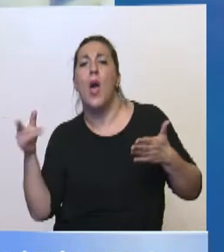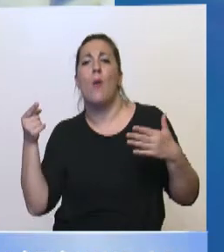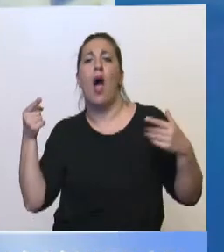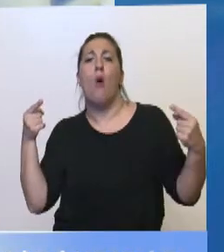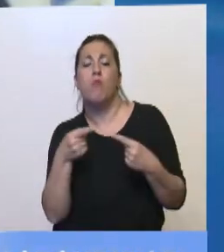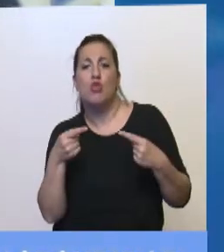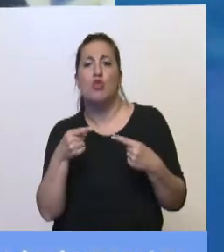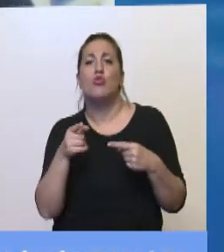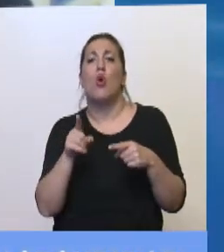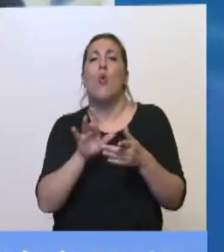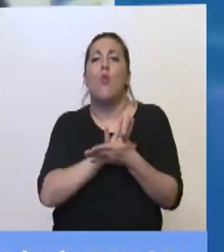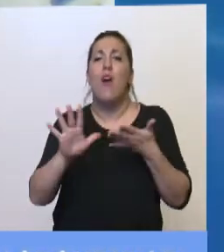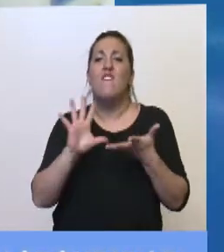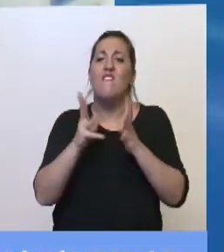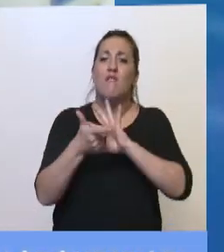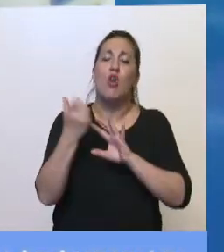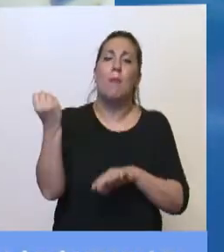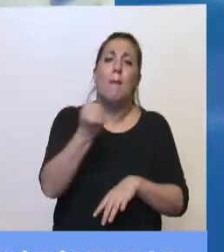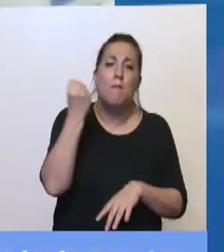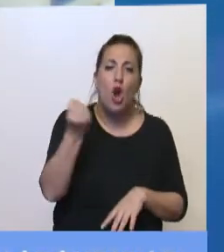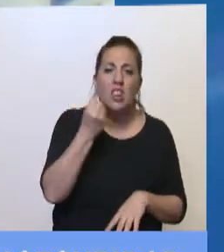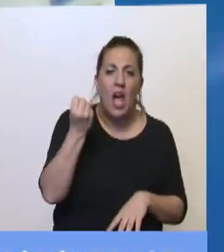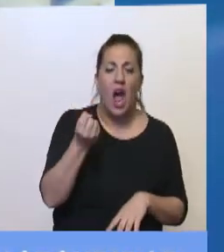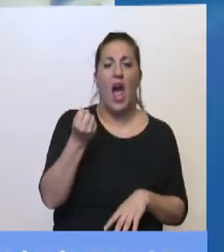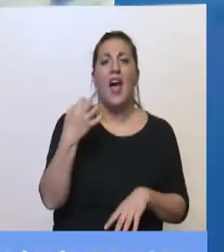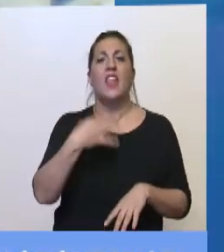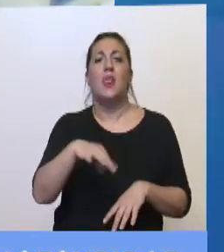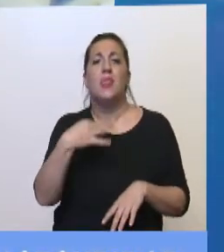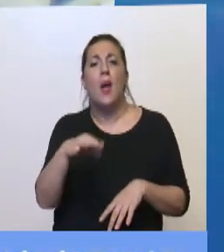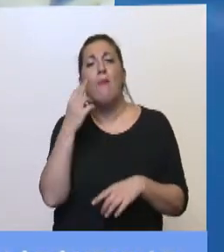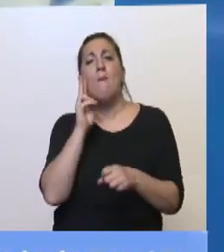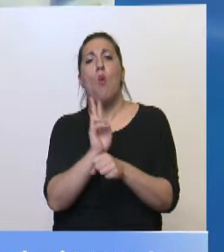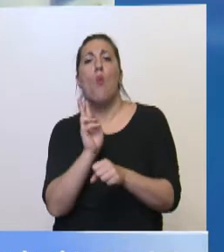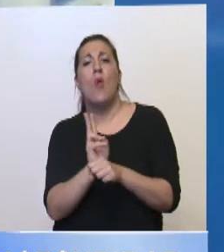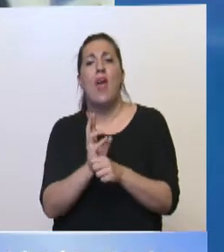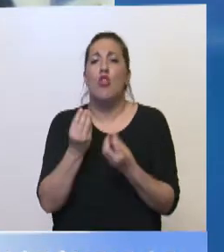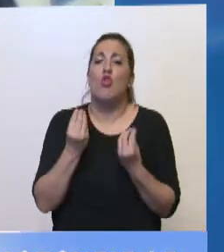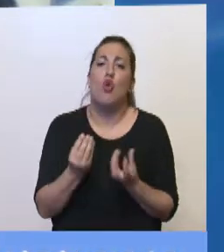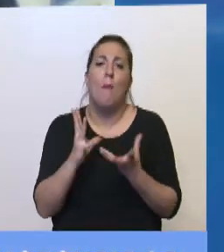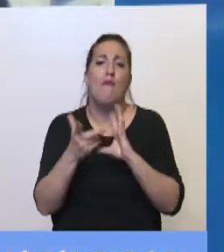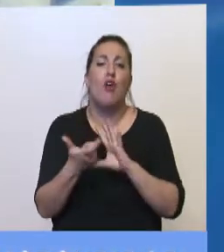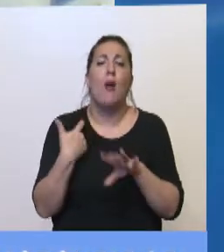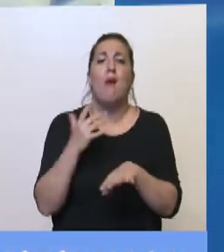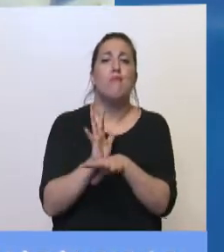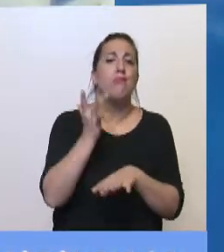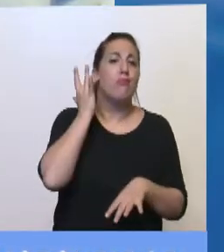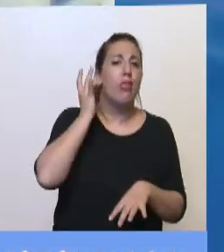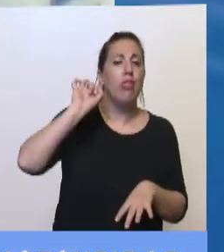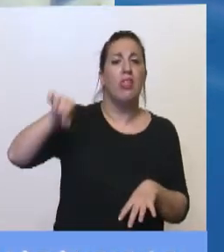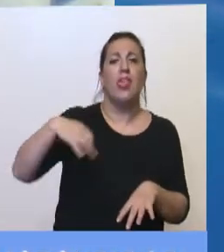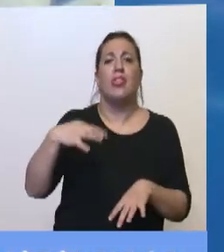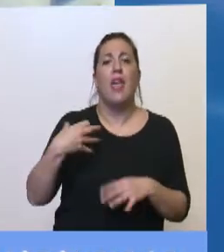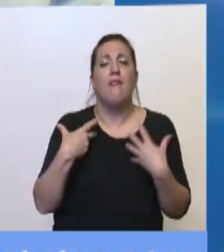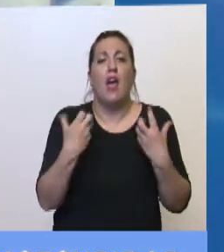que las nuevas, las formas son importantes, que tenemos que cuidar las formas, que no escuchamos que tenemos que ponernos la